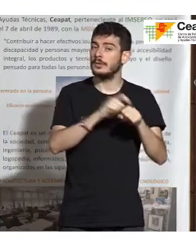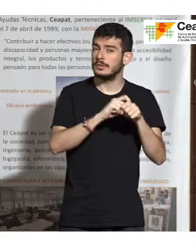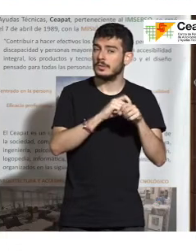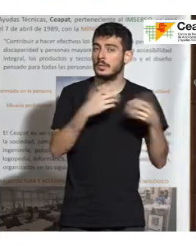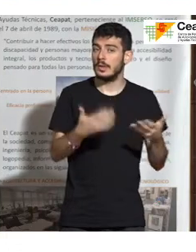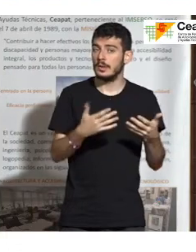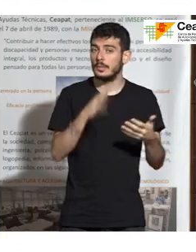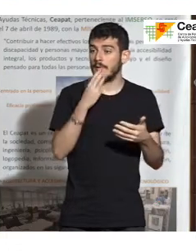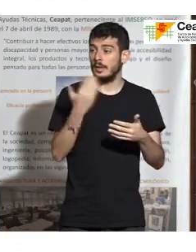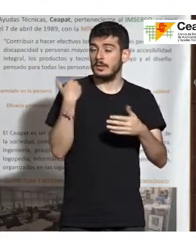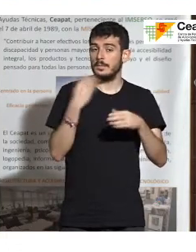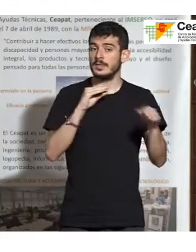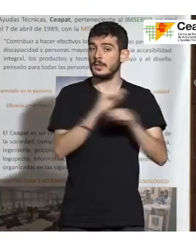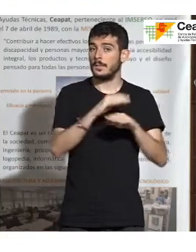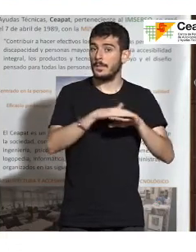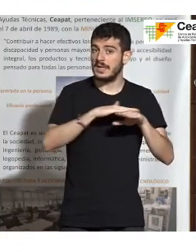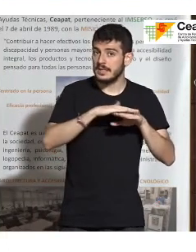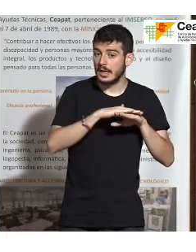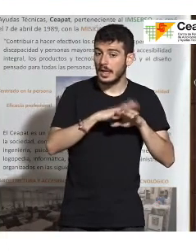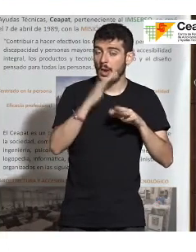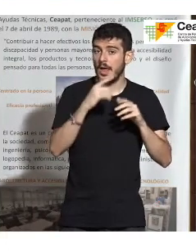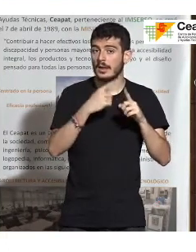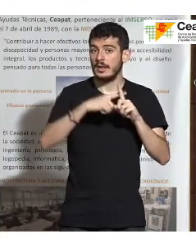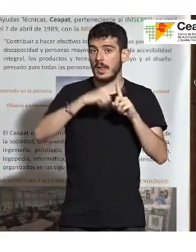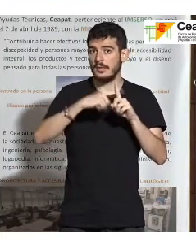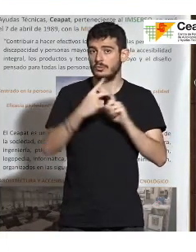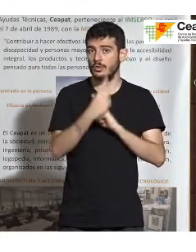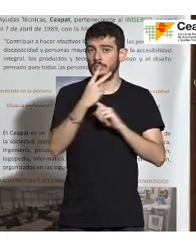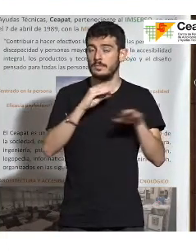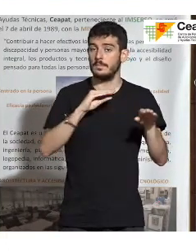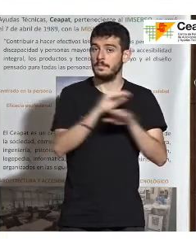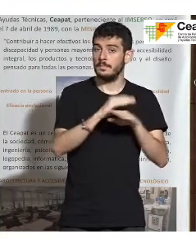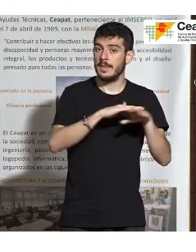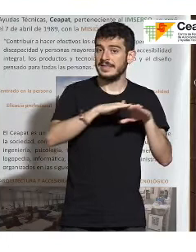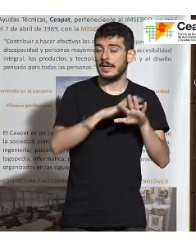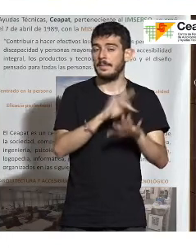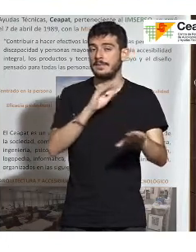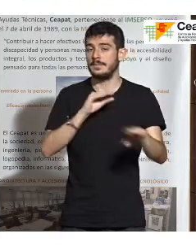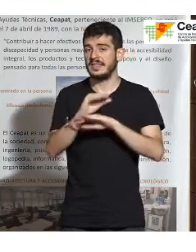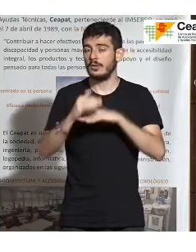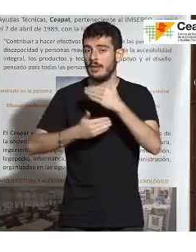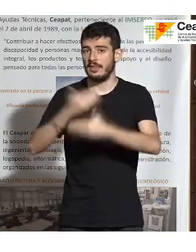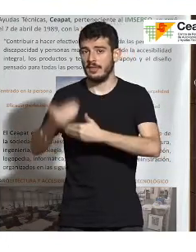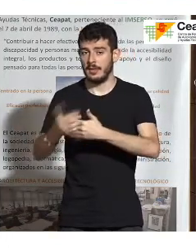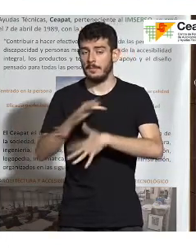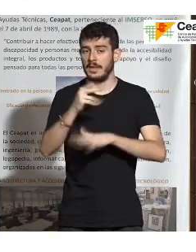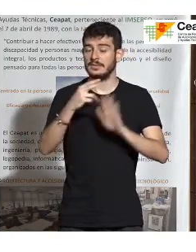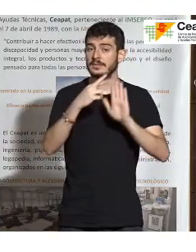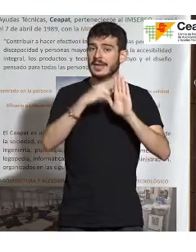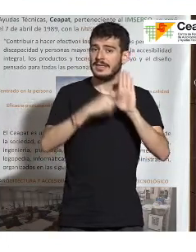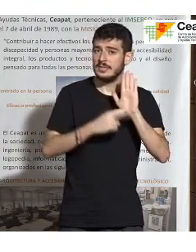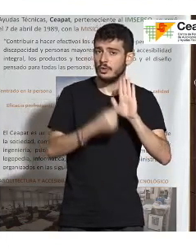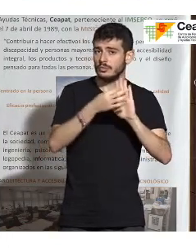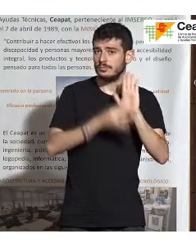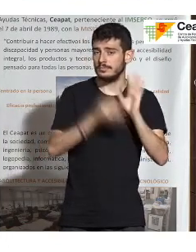tener una prestación básica, y ahora hemos hecho otros niveles, una prestación básica y una prestación avanzada. Y luego los requisitos tecnológicos, que